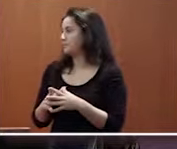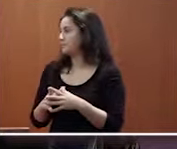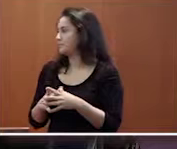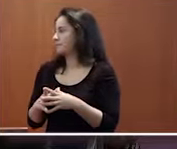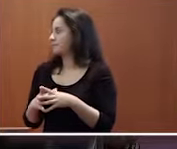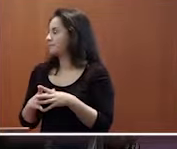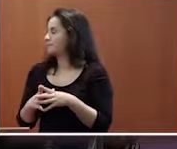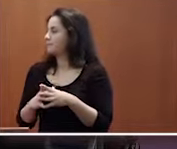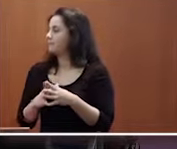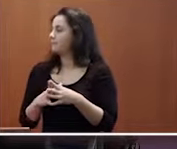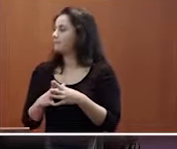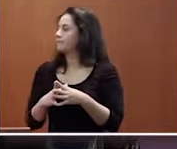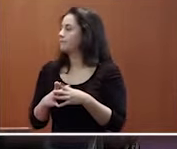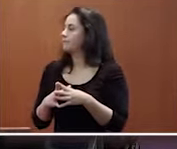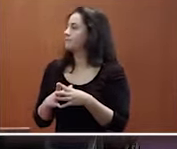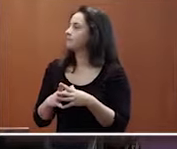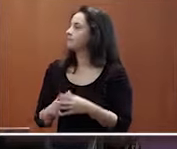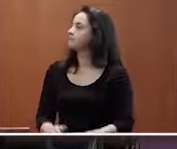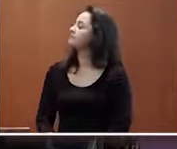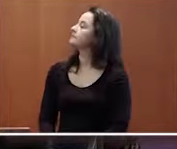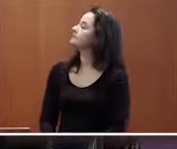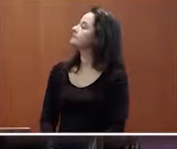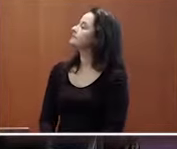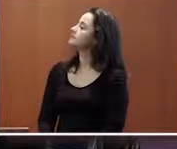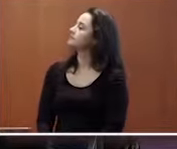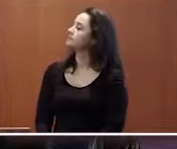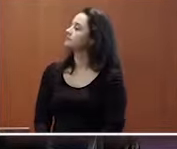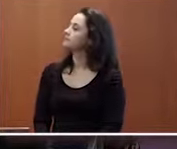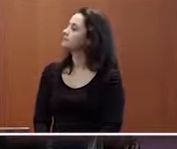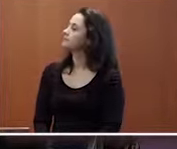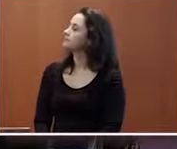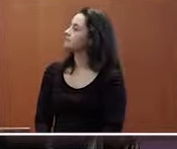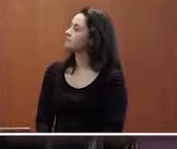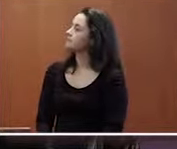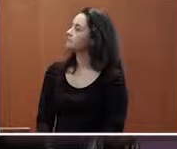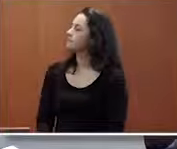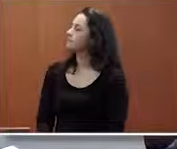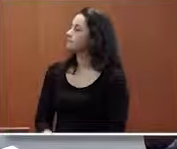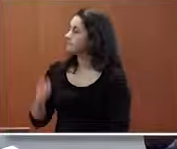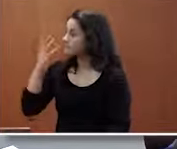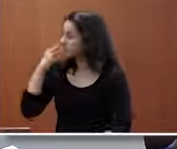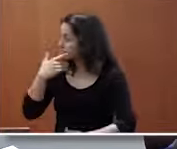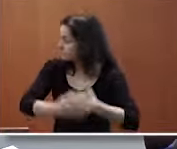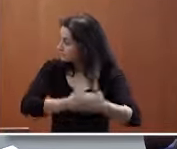lo que nos diga el técnico si no sigo y lo ponen luego prefiere que siga su intervención un poquito